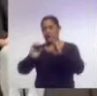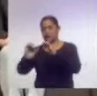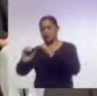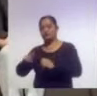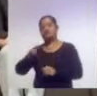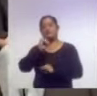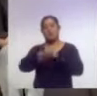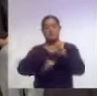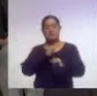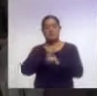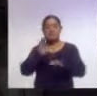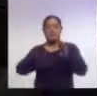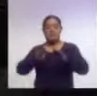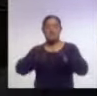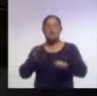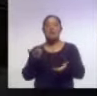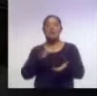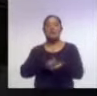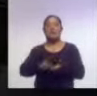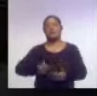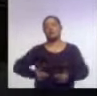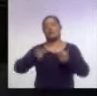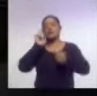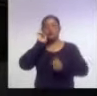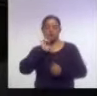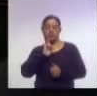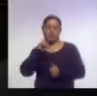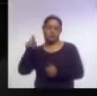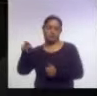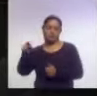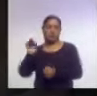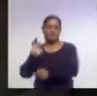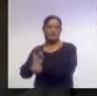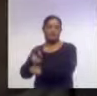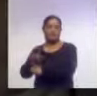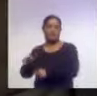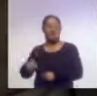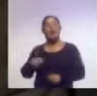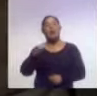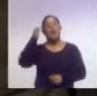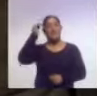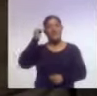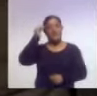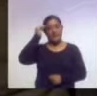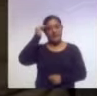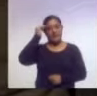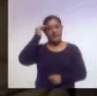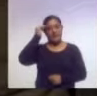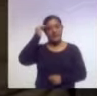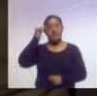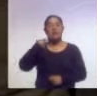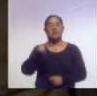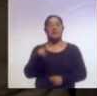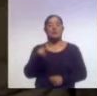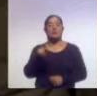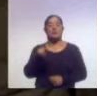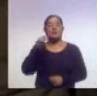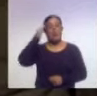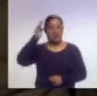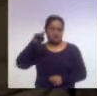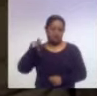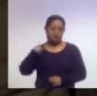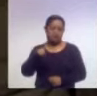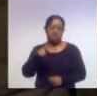Internacionales en Materia de Derechos Humanos de la Mujer. La magistrada Maricruz Cortés Ornelas, en representación del presidente del Tribunal